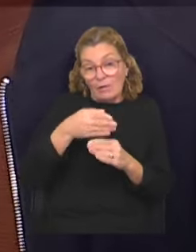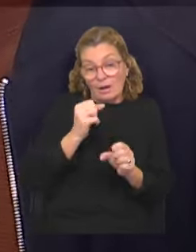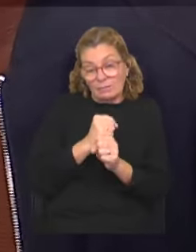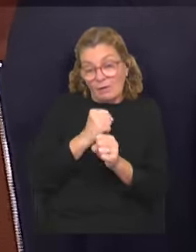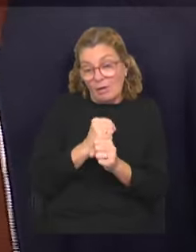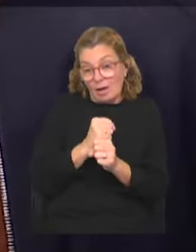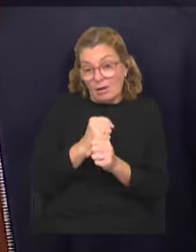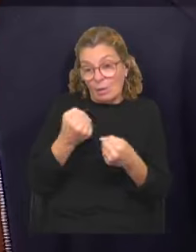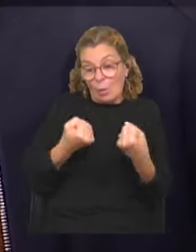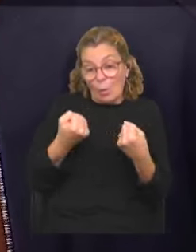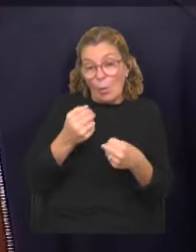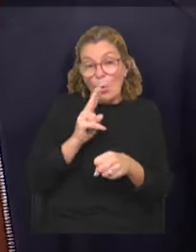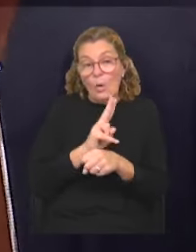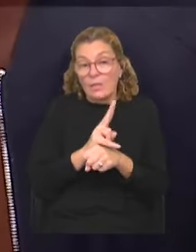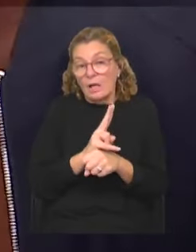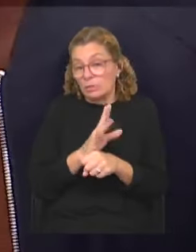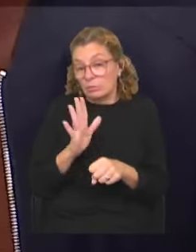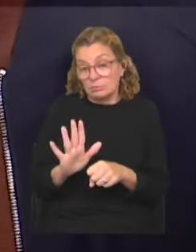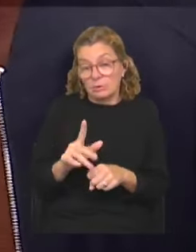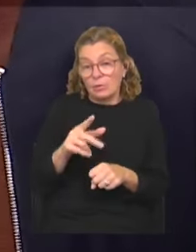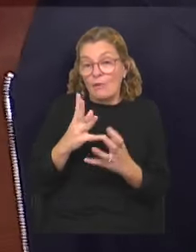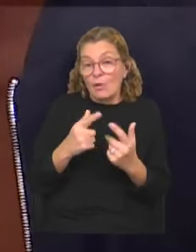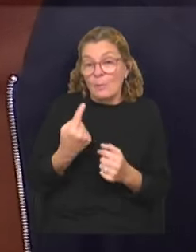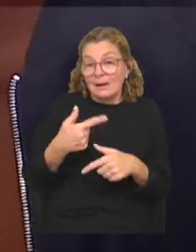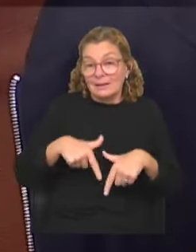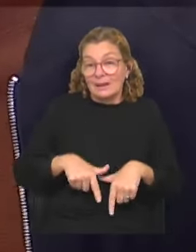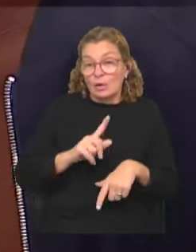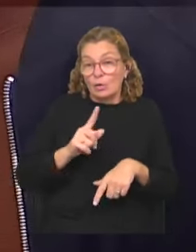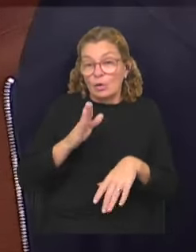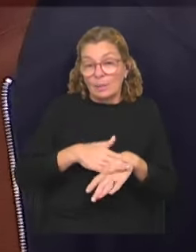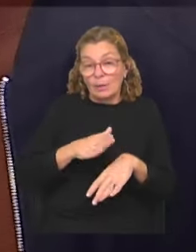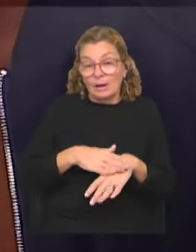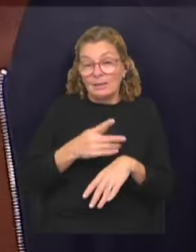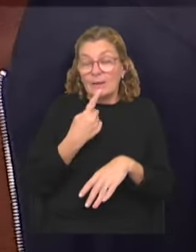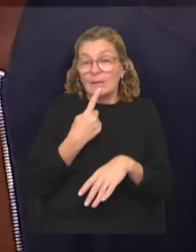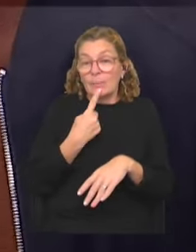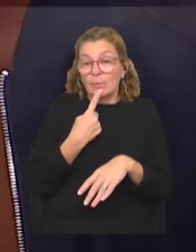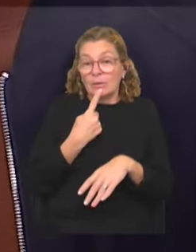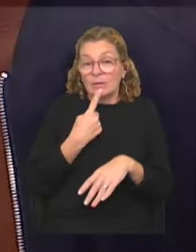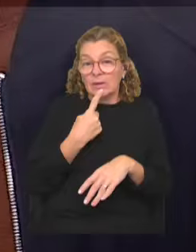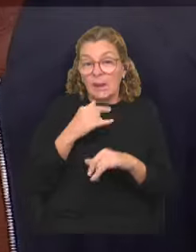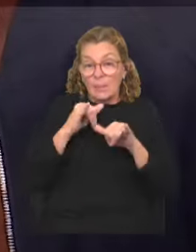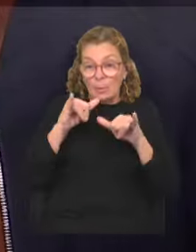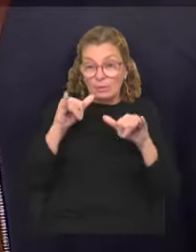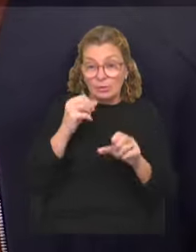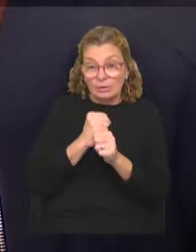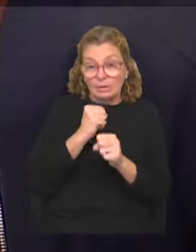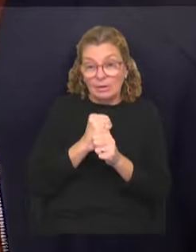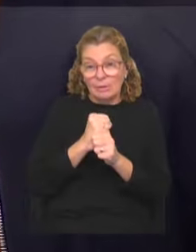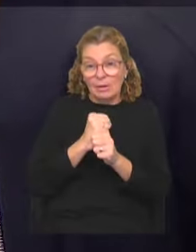de actividades. Y, obviamente, esto es una forma de la Intendencia, que no es la responsable de las políticas de promoción de empleo,